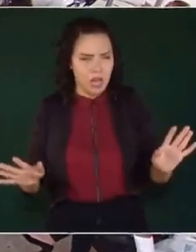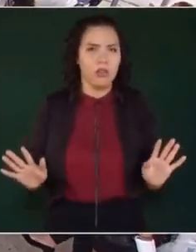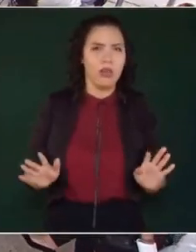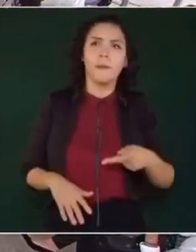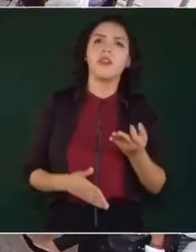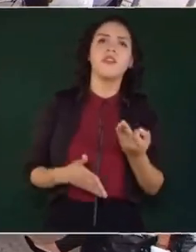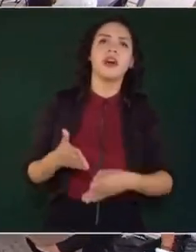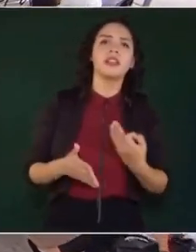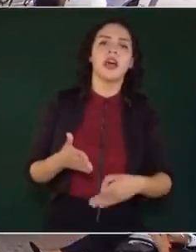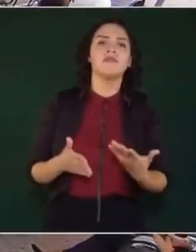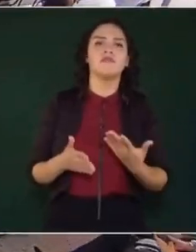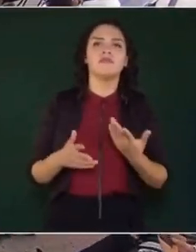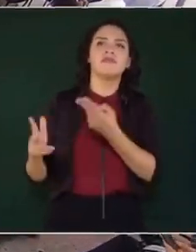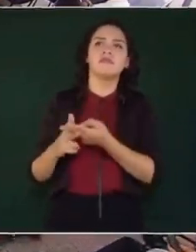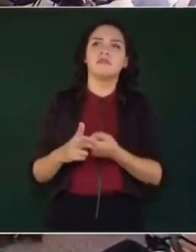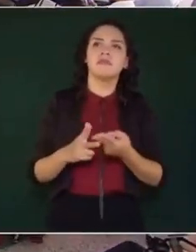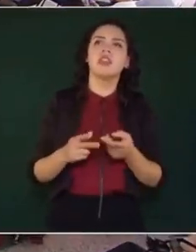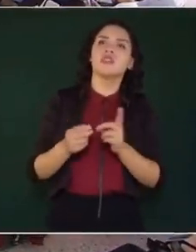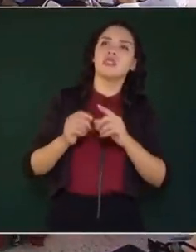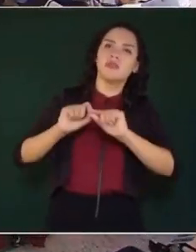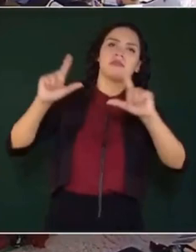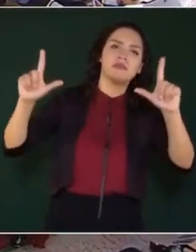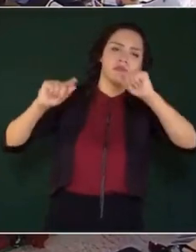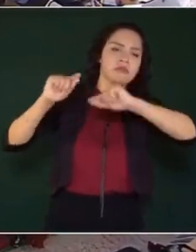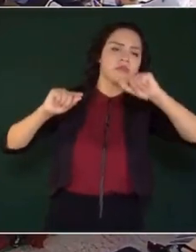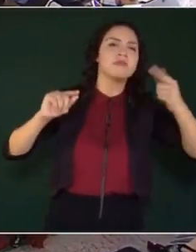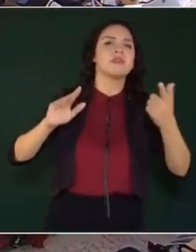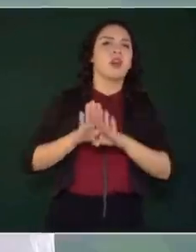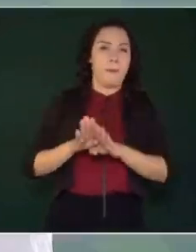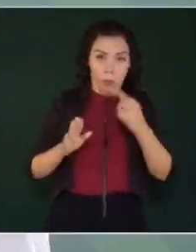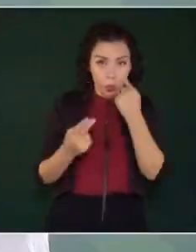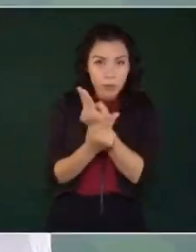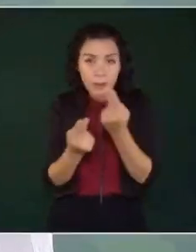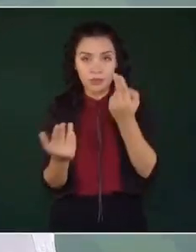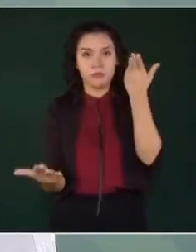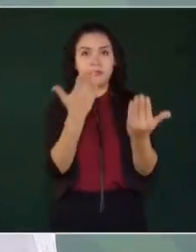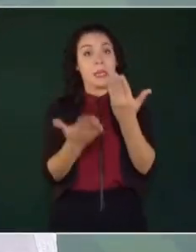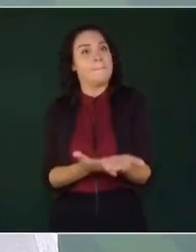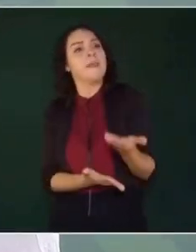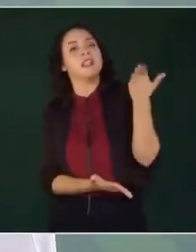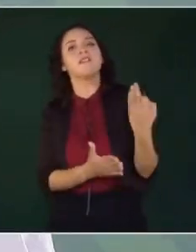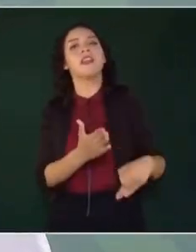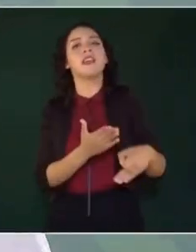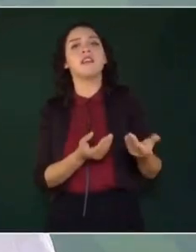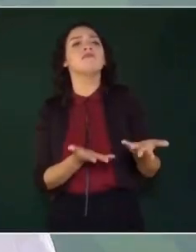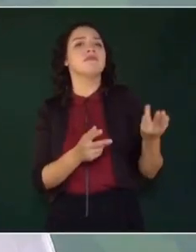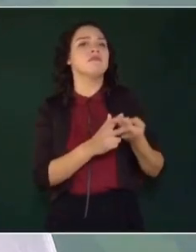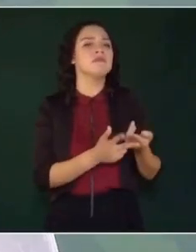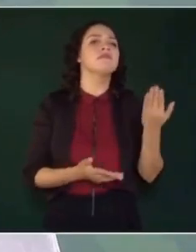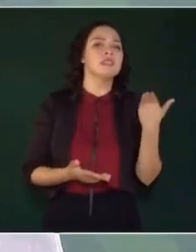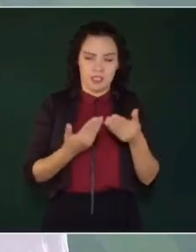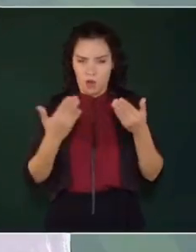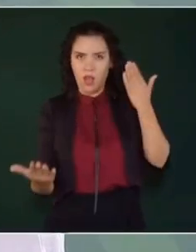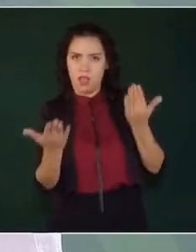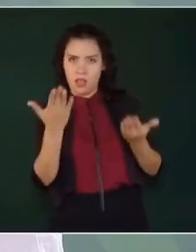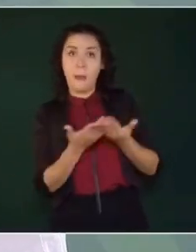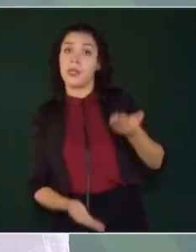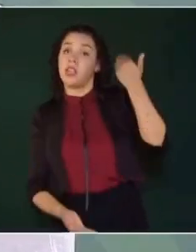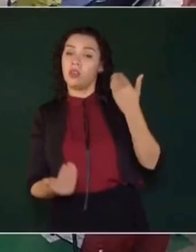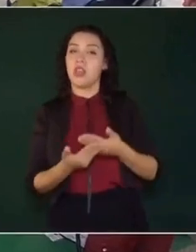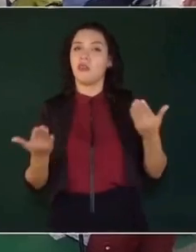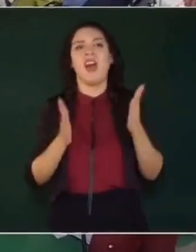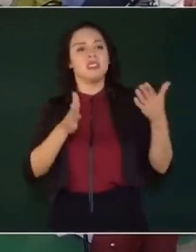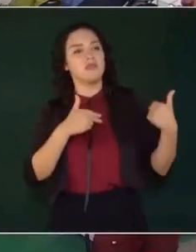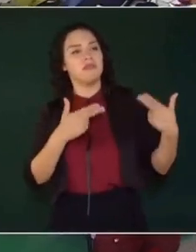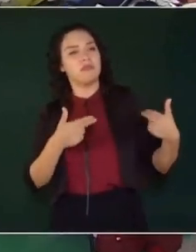de homicidios? Producción. Para que vean cómo nos dejaron del país, porque esta es una